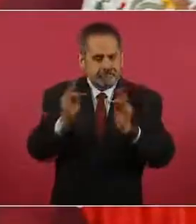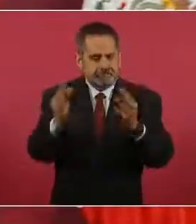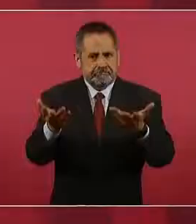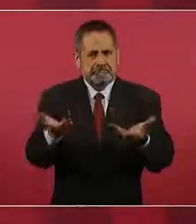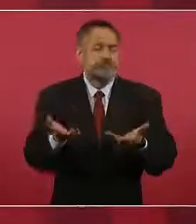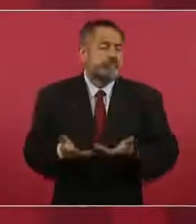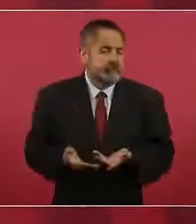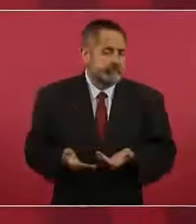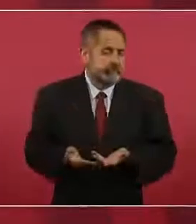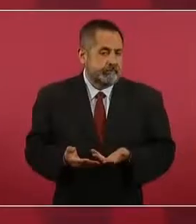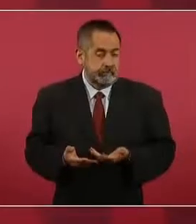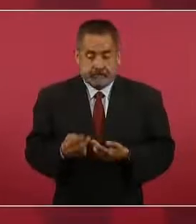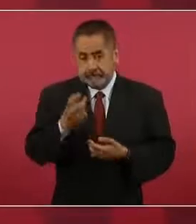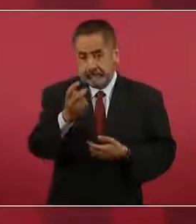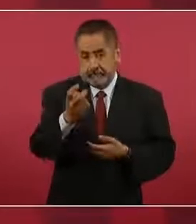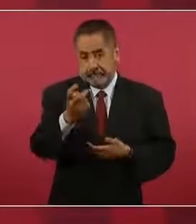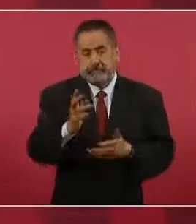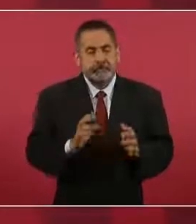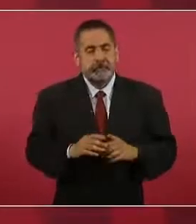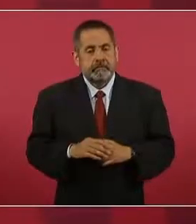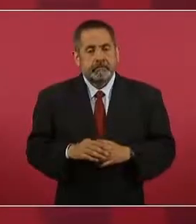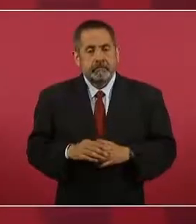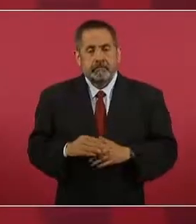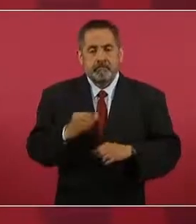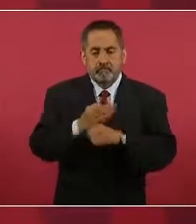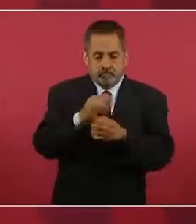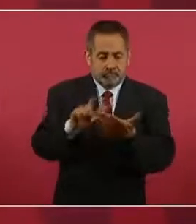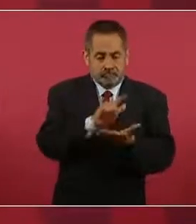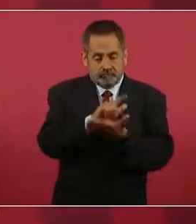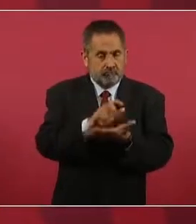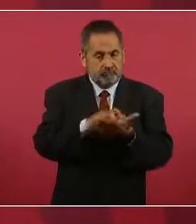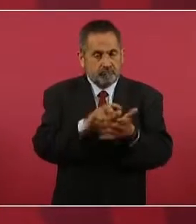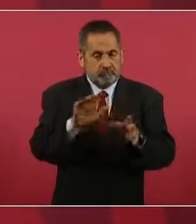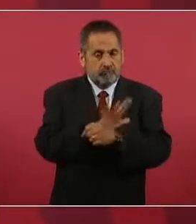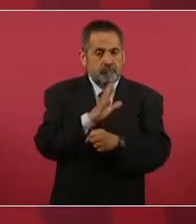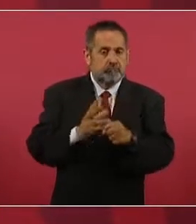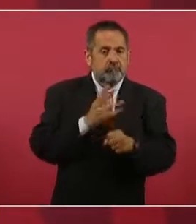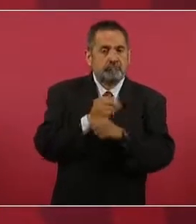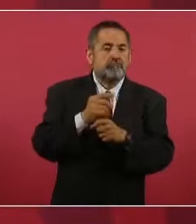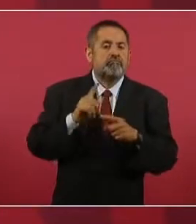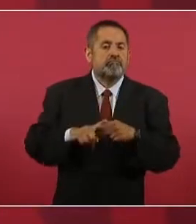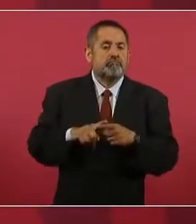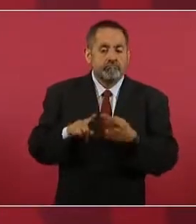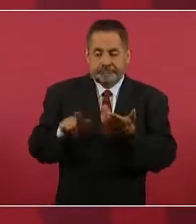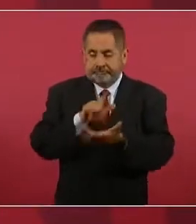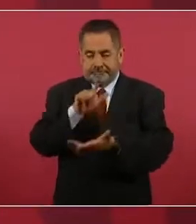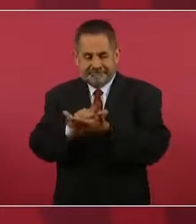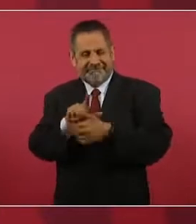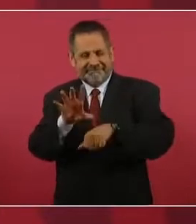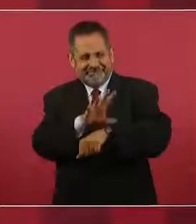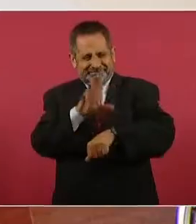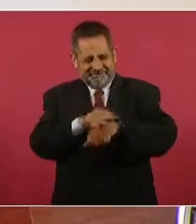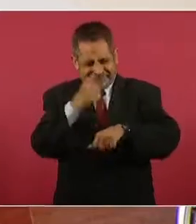Y en el caso de estas reformas, como fue la reforma eléctrica,